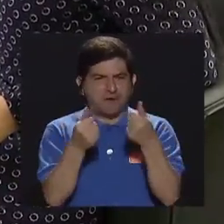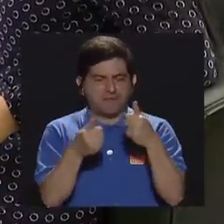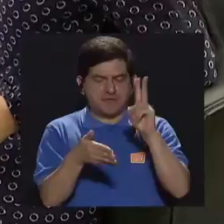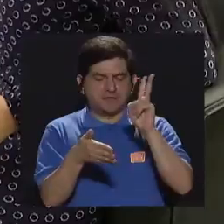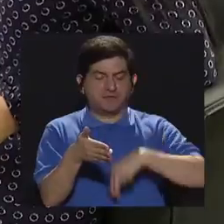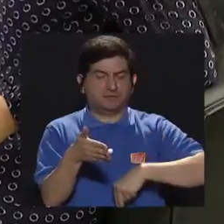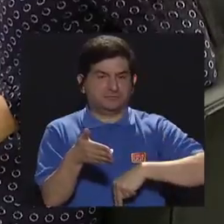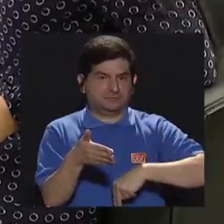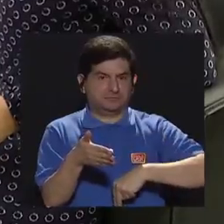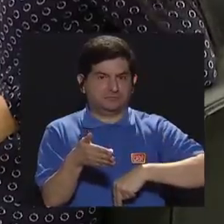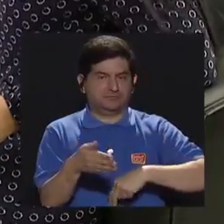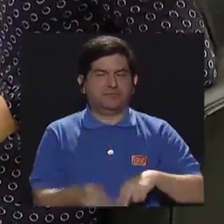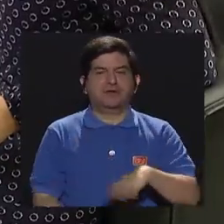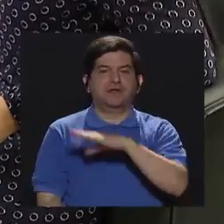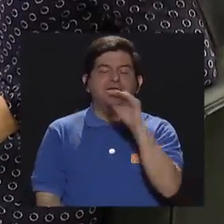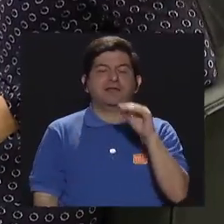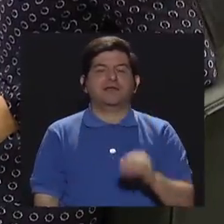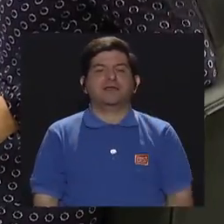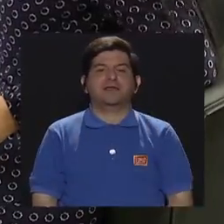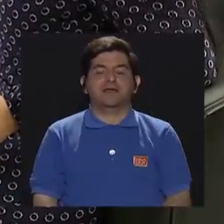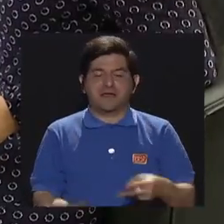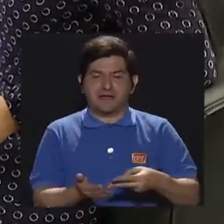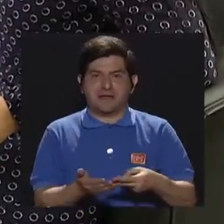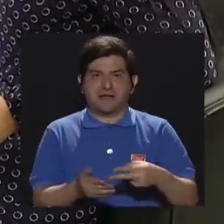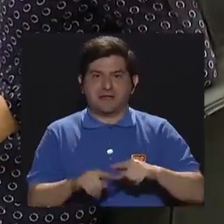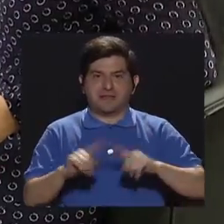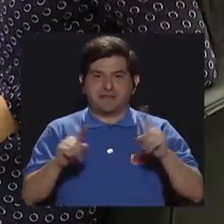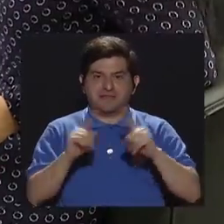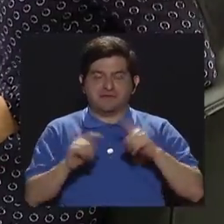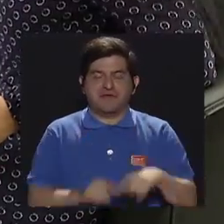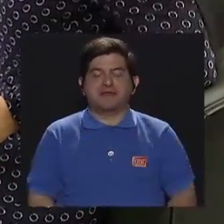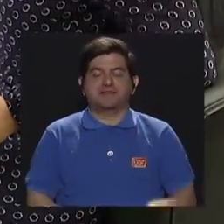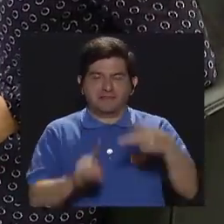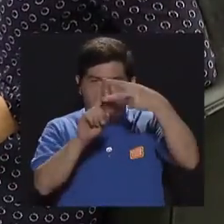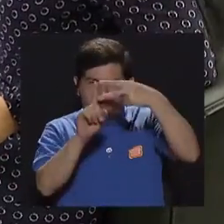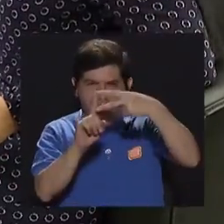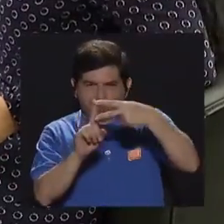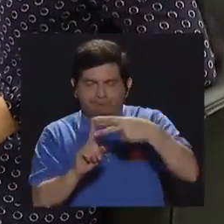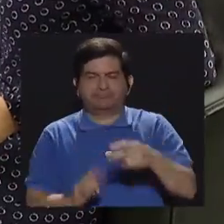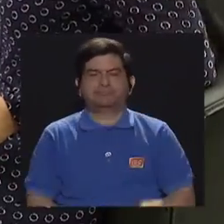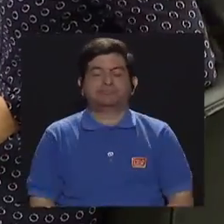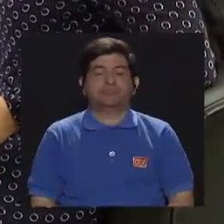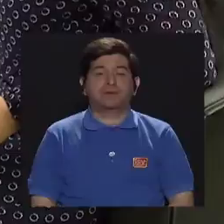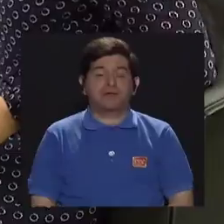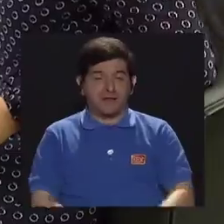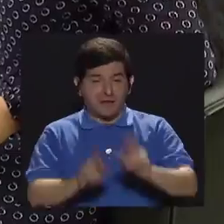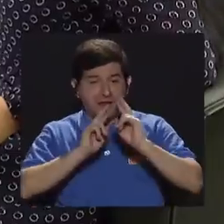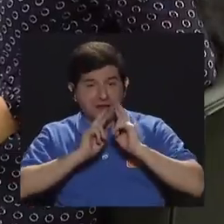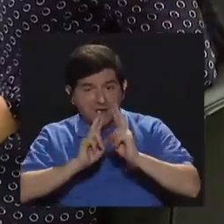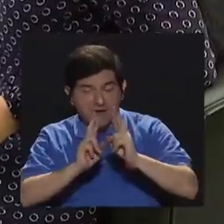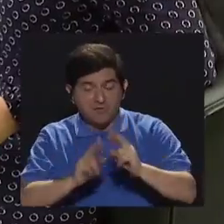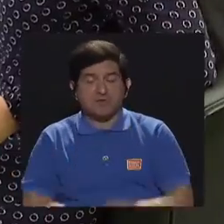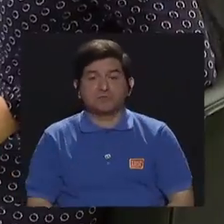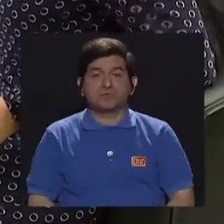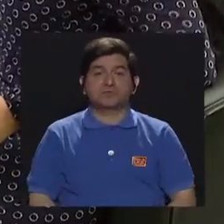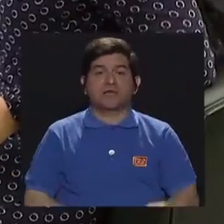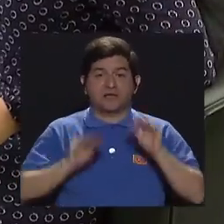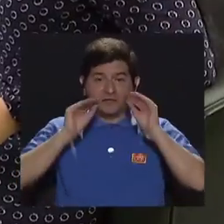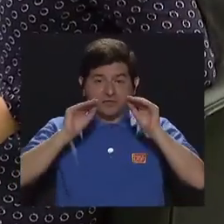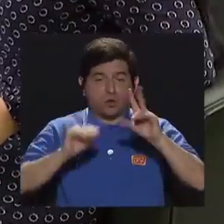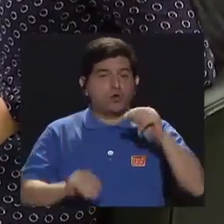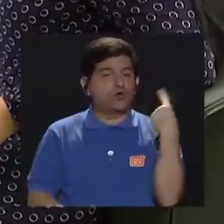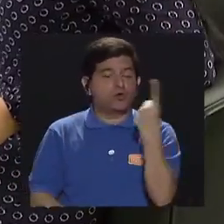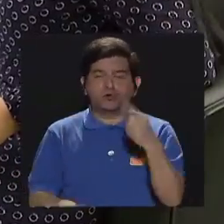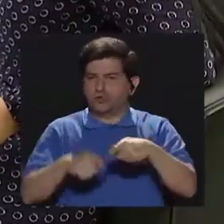lectora y además la riqueza de vocabulario. Entonces vemos que el rendimiento académico no es solamente aquella medición